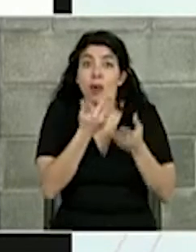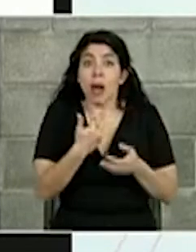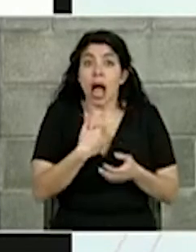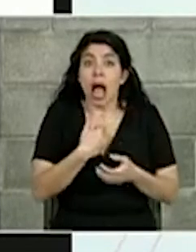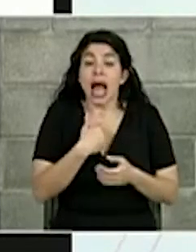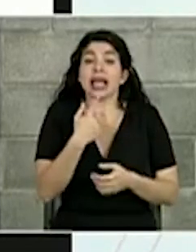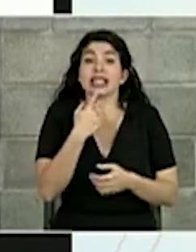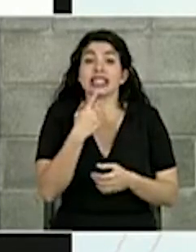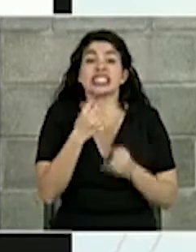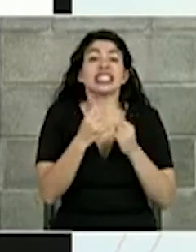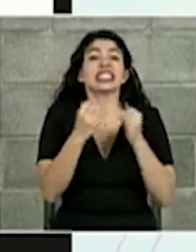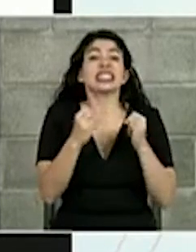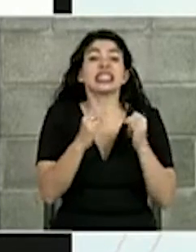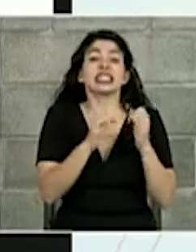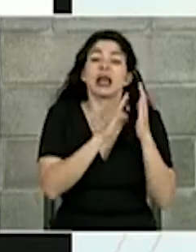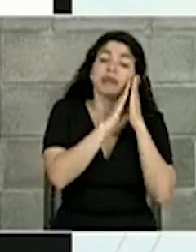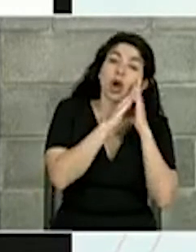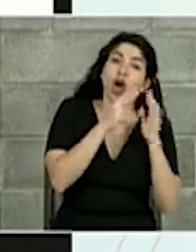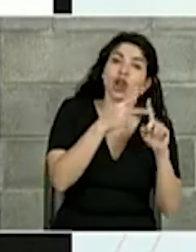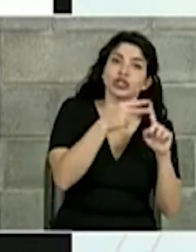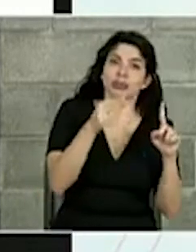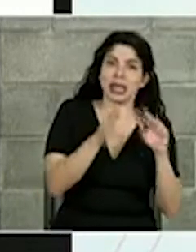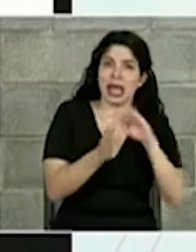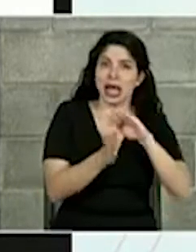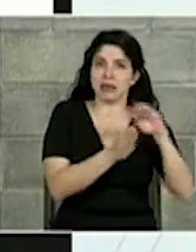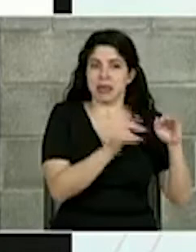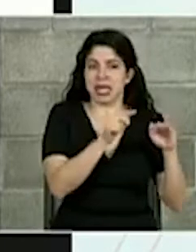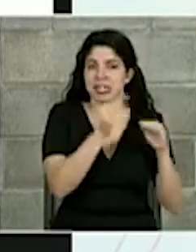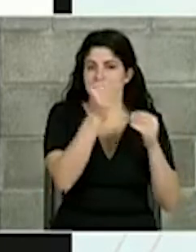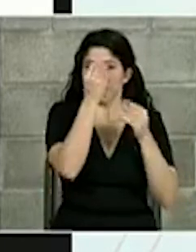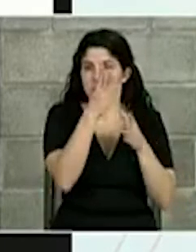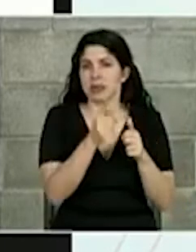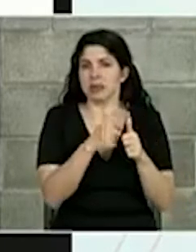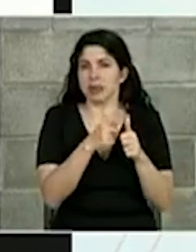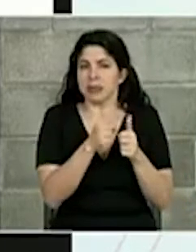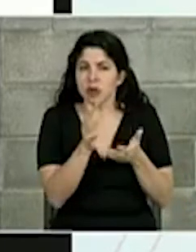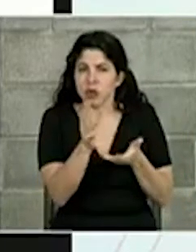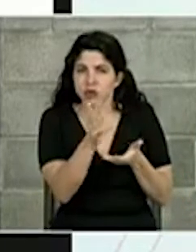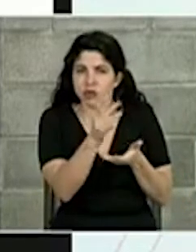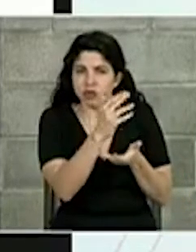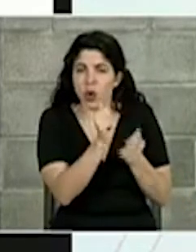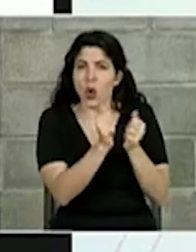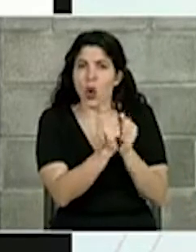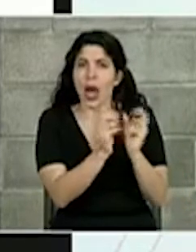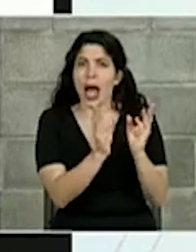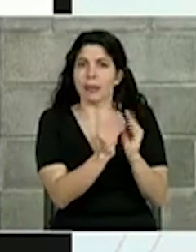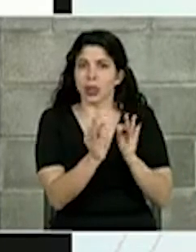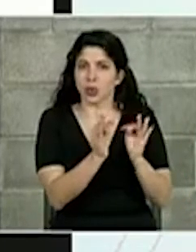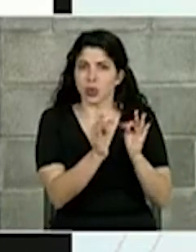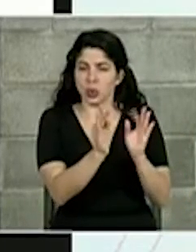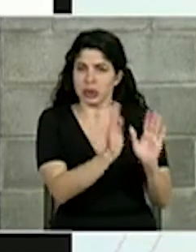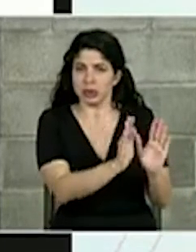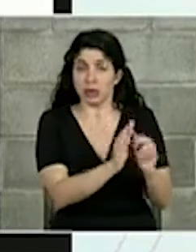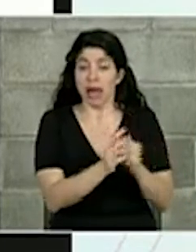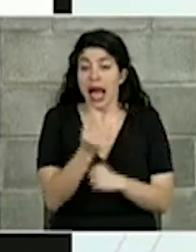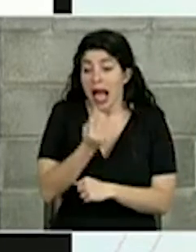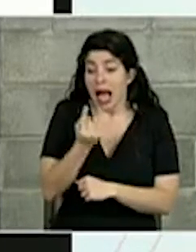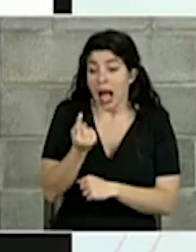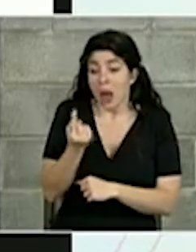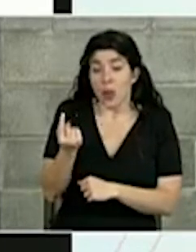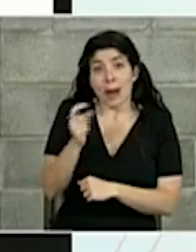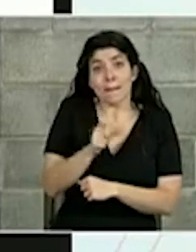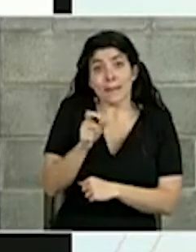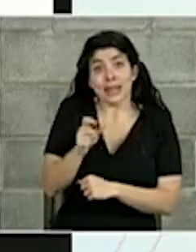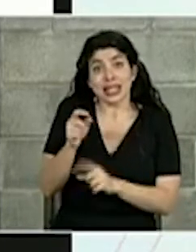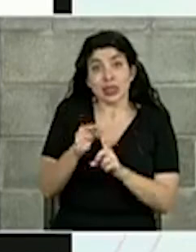es que sin contar hospedaje, que esos datos queremos irlos recopilando junto con la Cámara de Turismo, cada una de estas